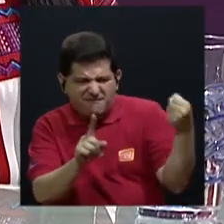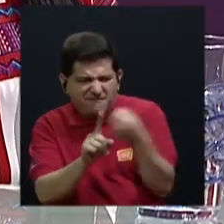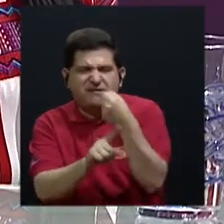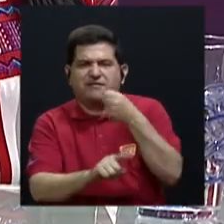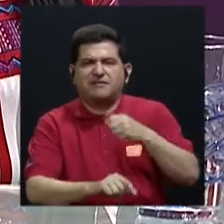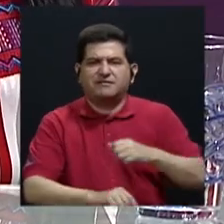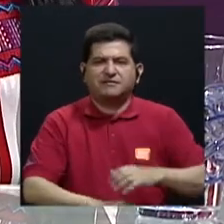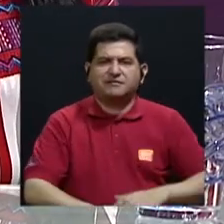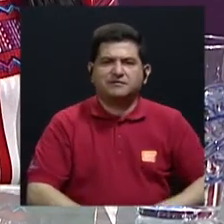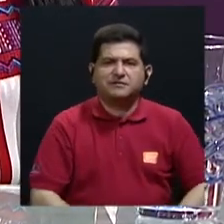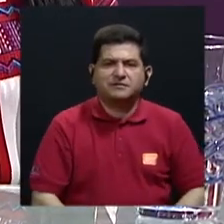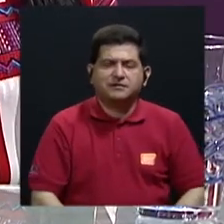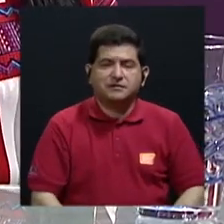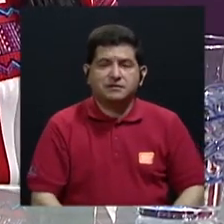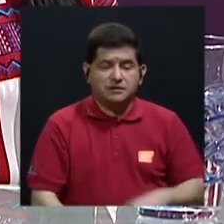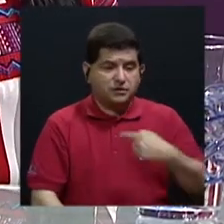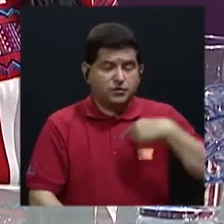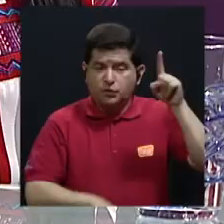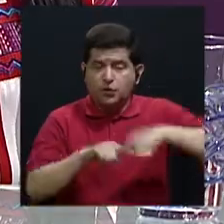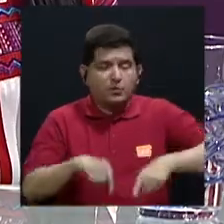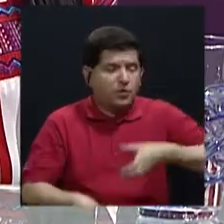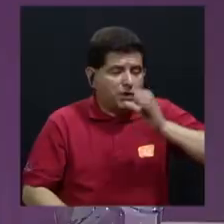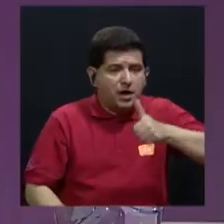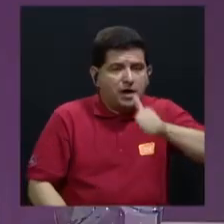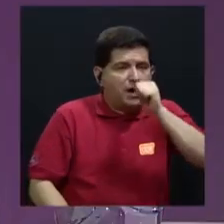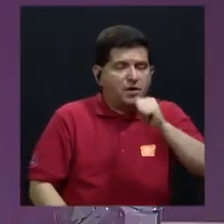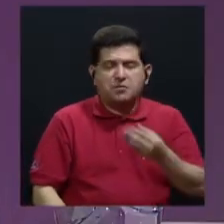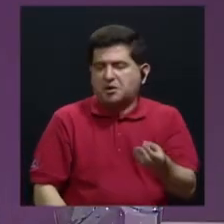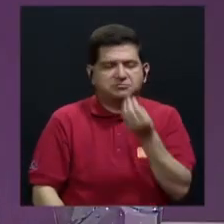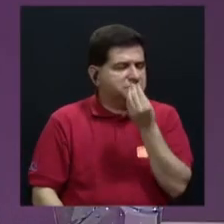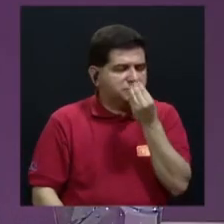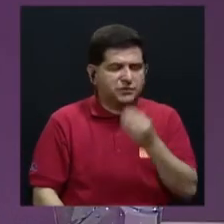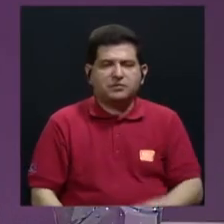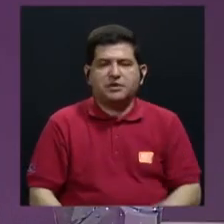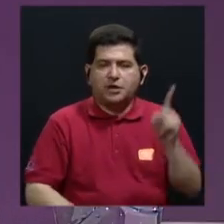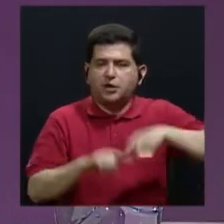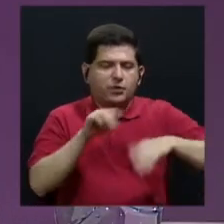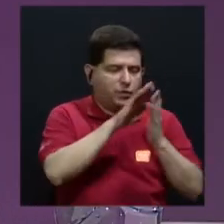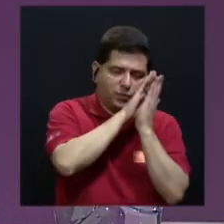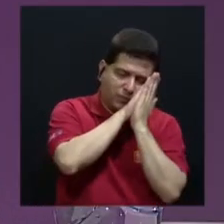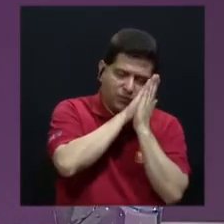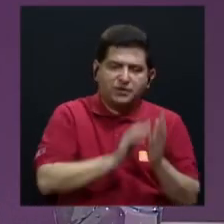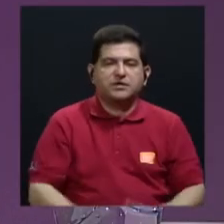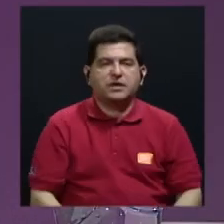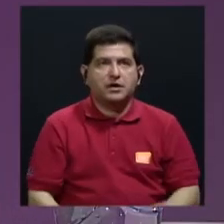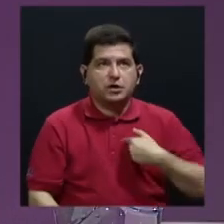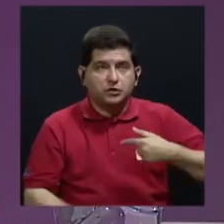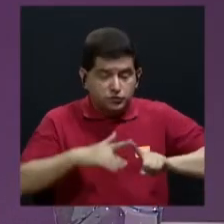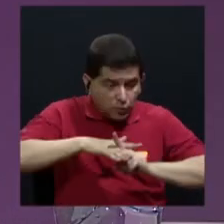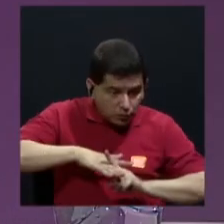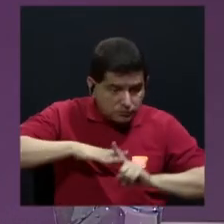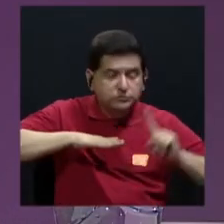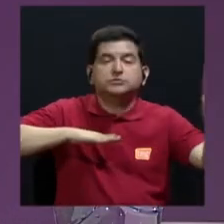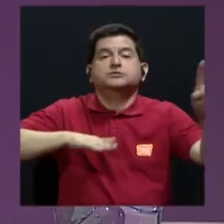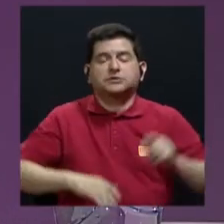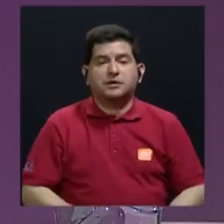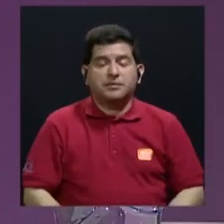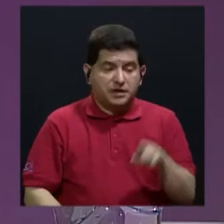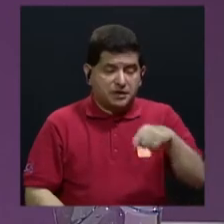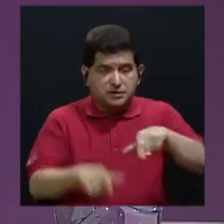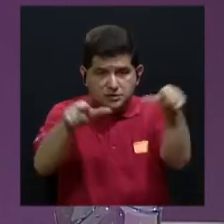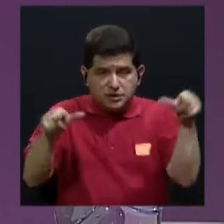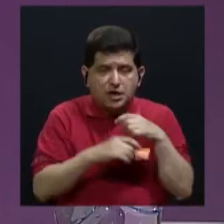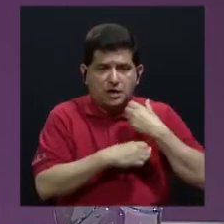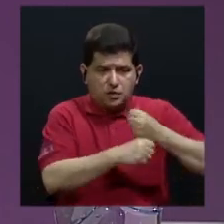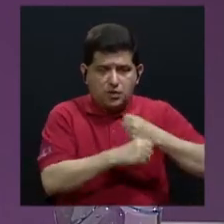privación de agua, de comida, de sueños, y cuando logro escaparme de la base militar